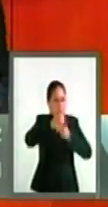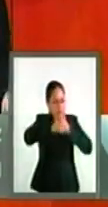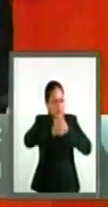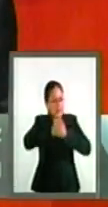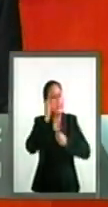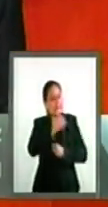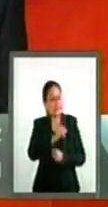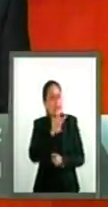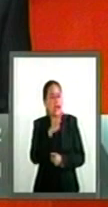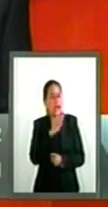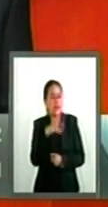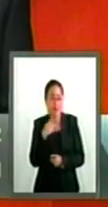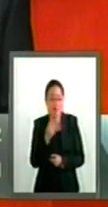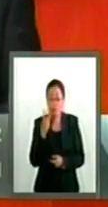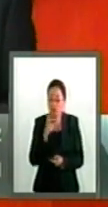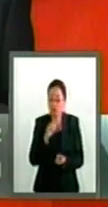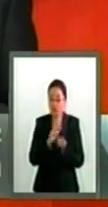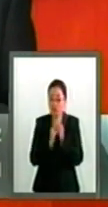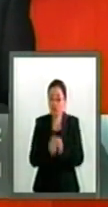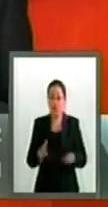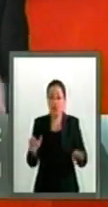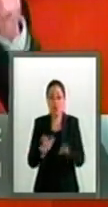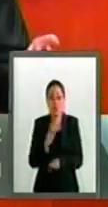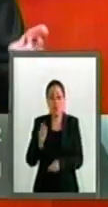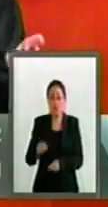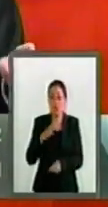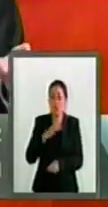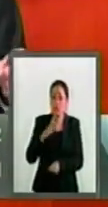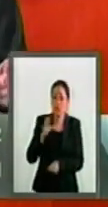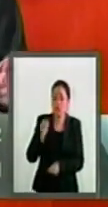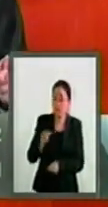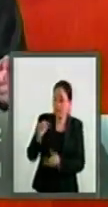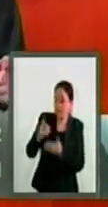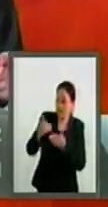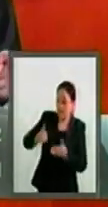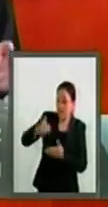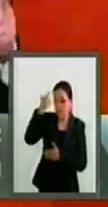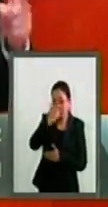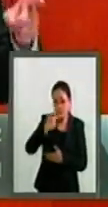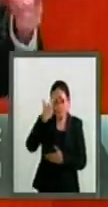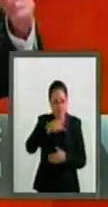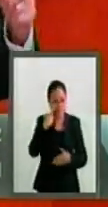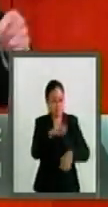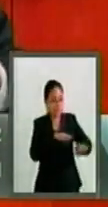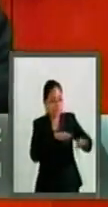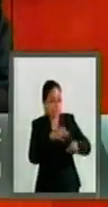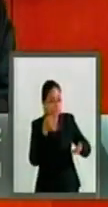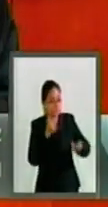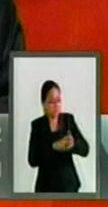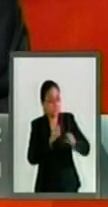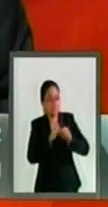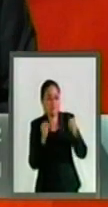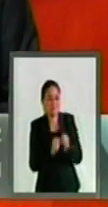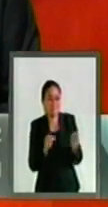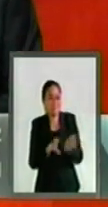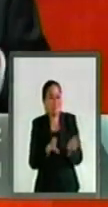pero estos no pueden ser sustituidos por evidencias sin observación del desempeño directo en el aula.